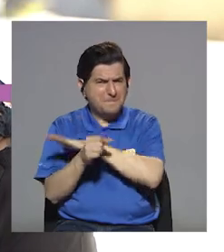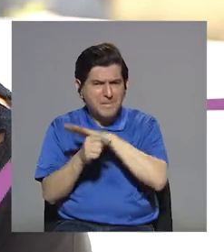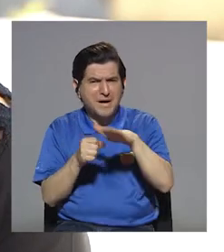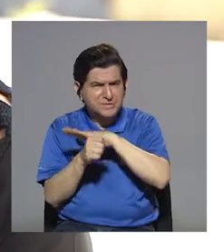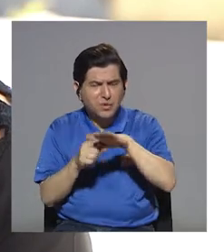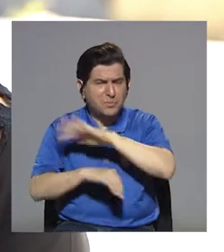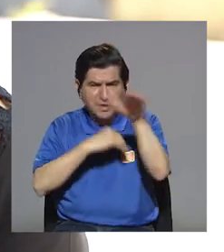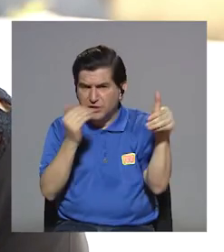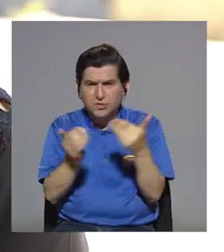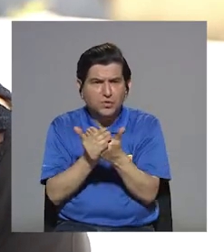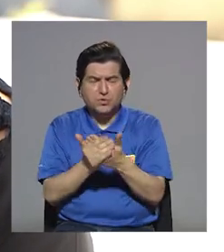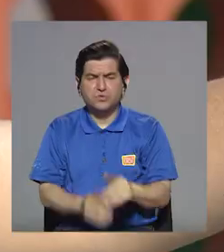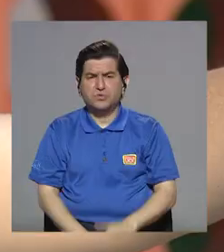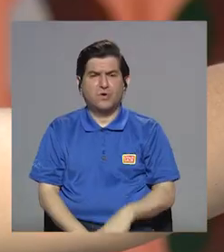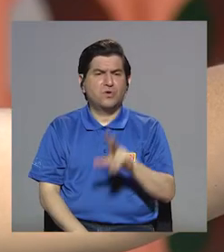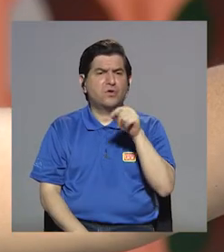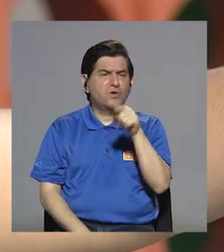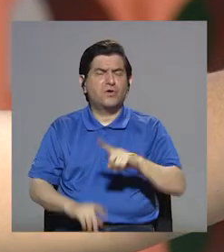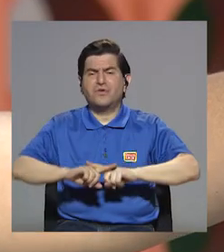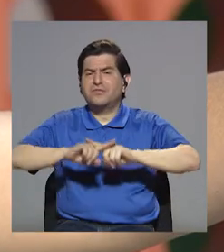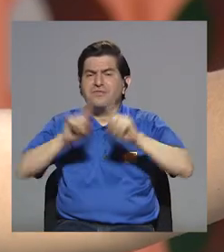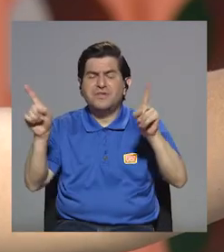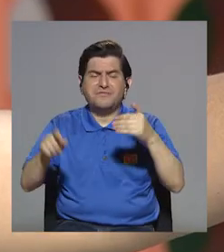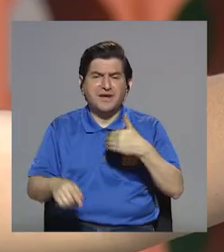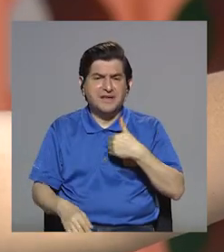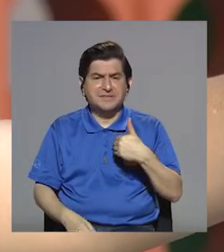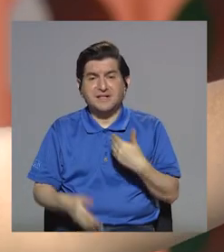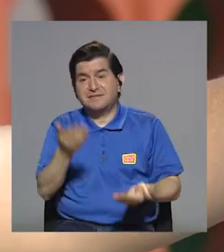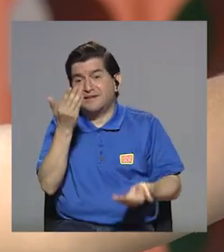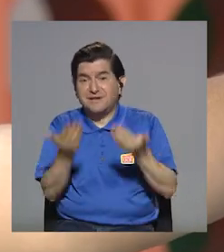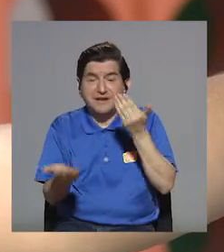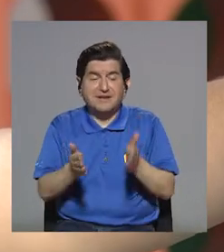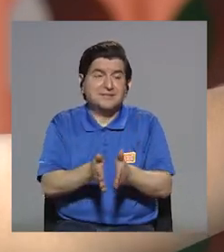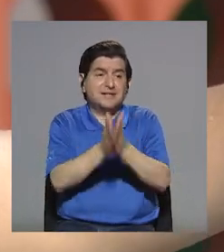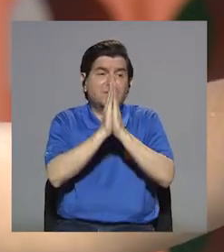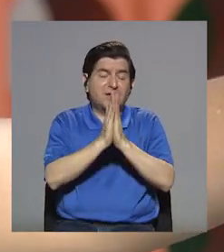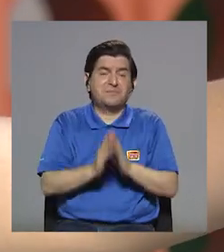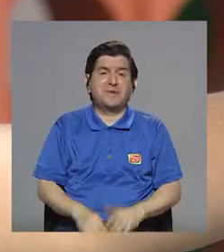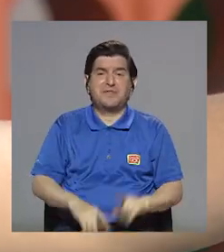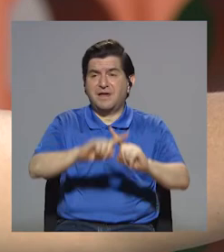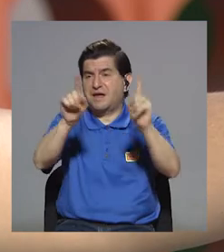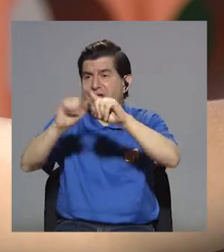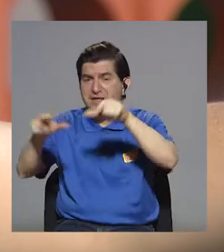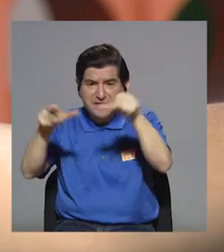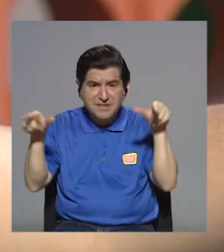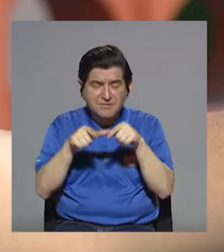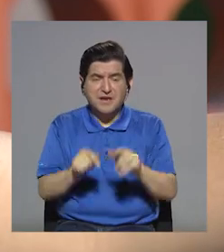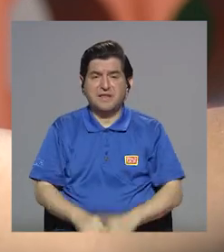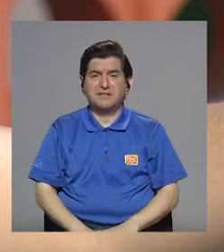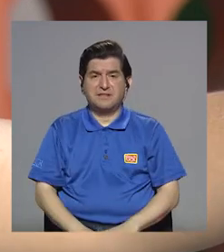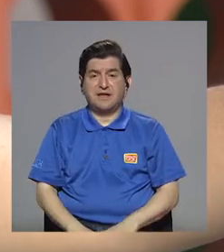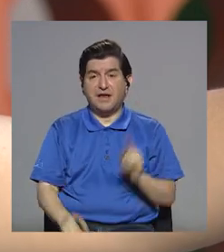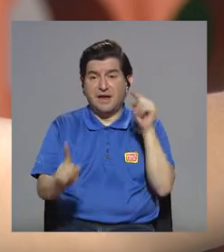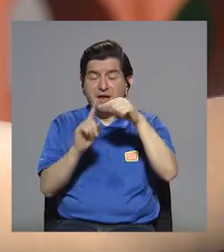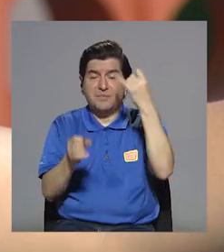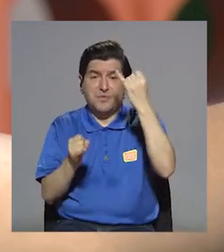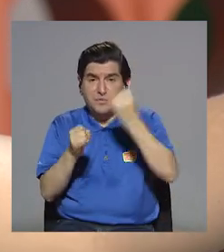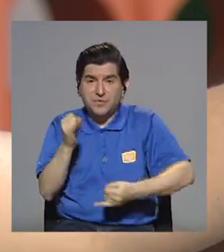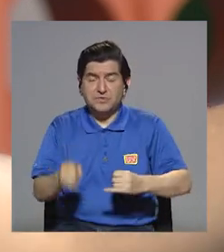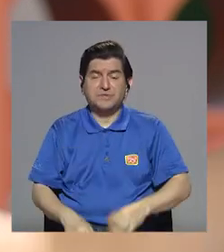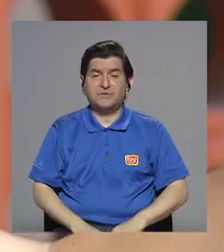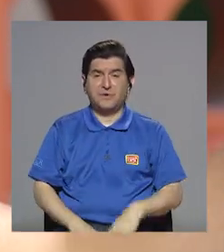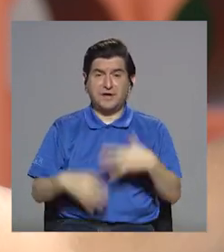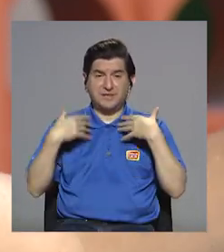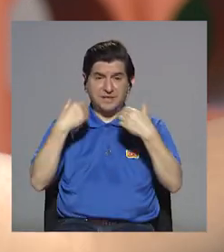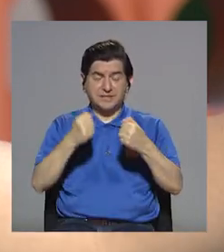completo, sea, tenerlo todo, que no haya tal vez esa diferencia entre lo que piden afuera y lo de acá, porque finalmente es para la salud, ¿verdad? Es para que cada